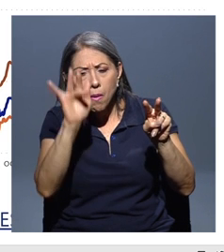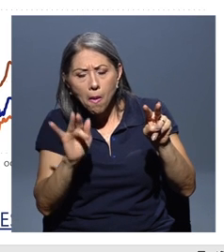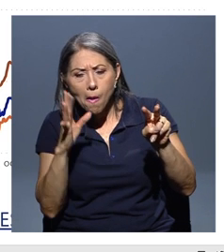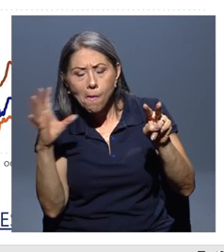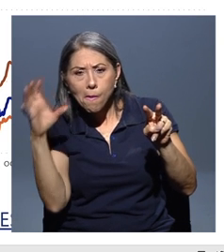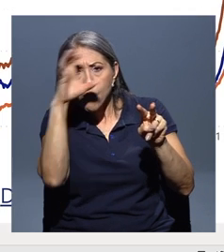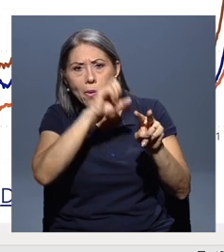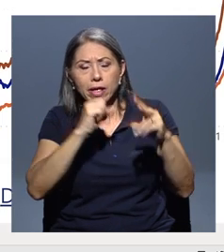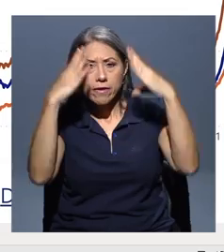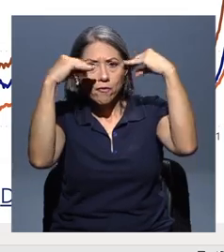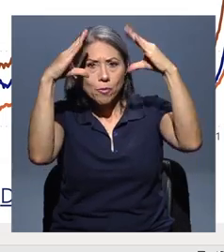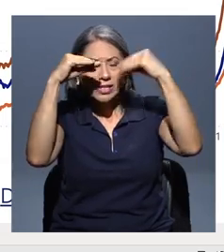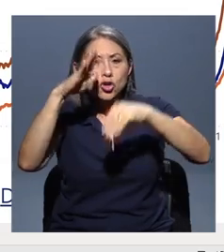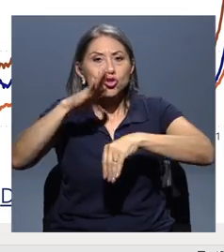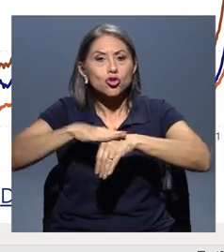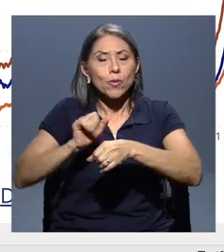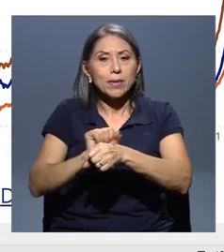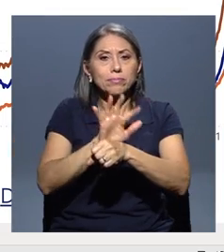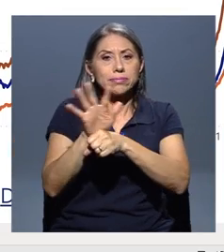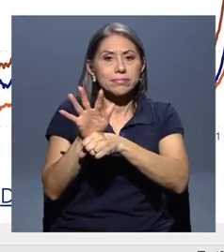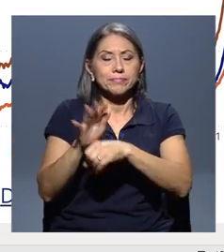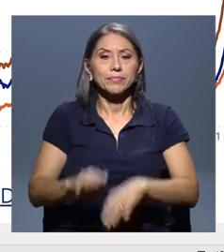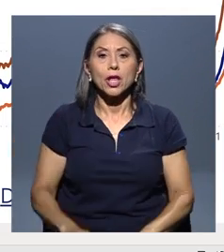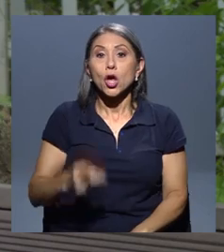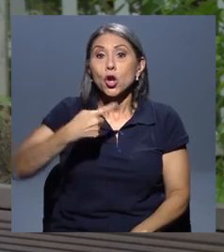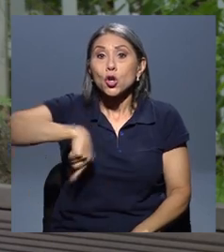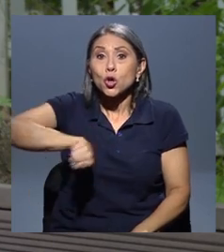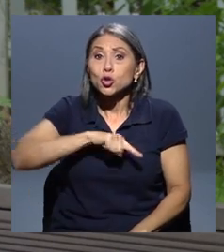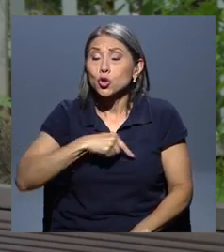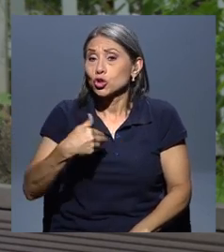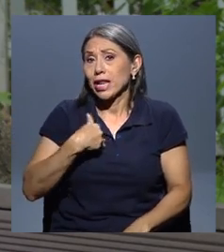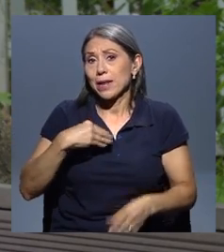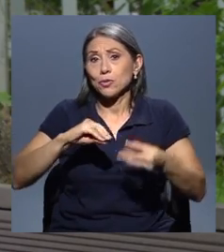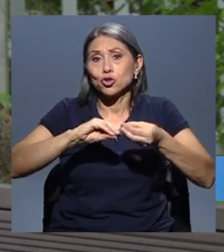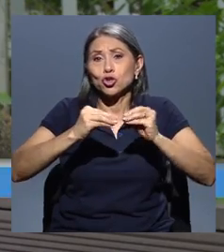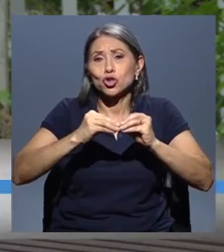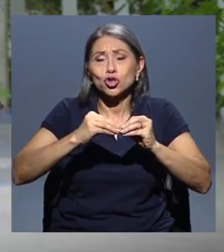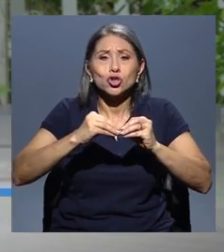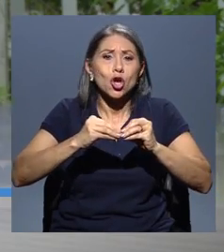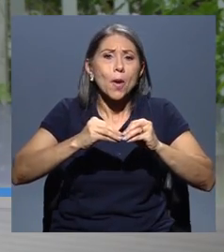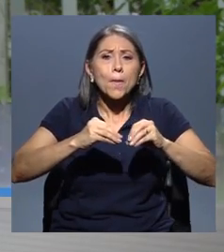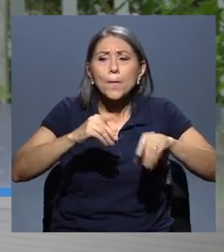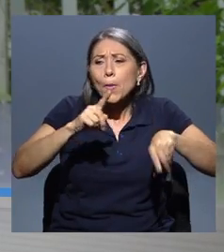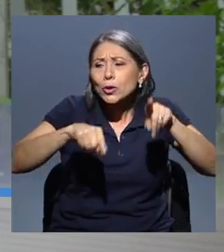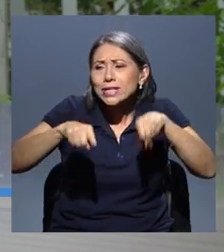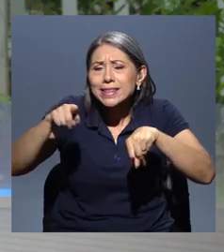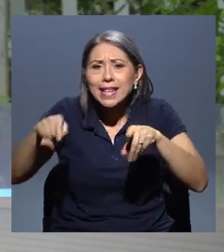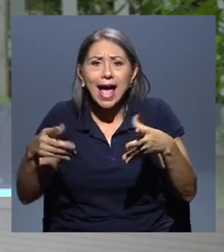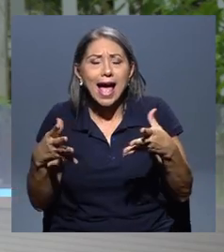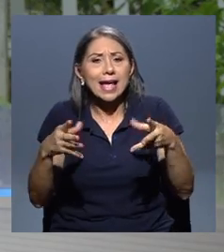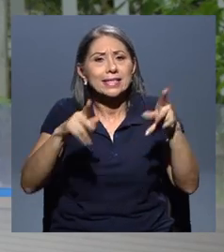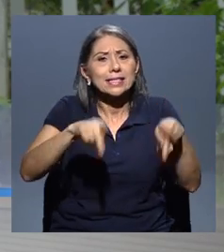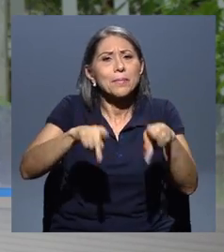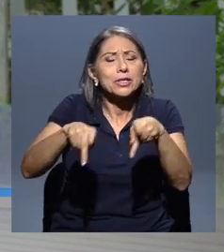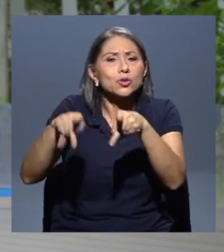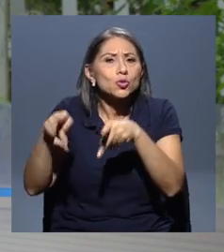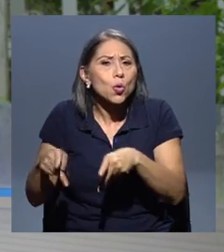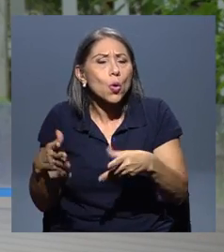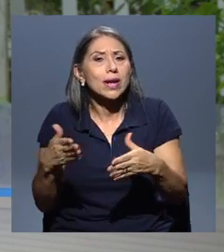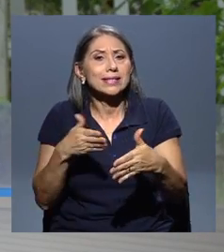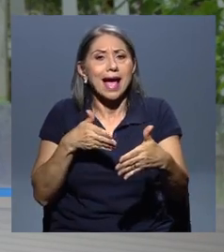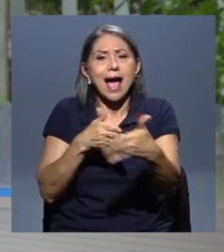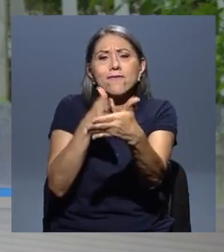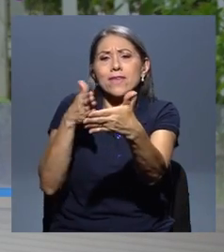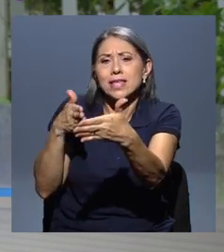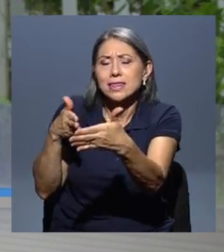de la pandemia en el país. Nosotros tenemos desde tasas poblacionales o tasas de ataque, que eso quiere decir cuánto es la cantidad de personas que se ha visto